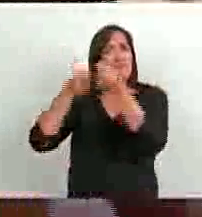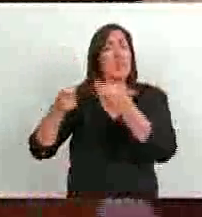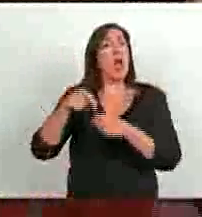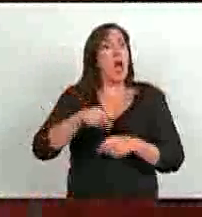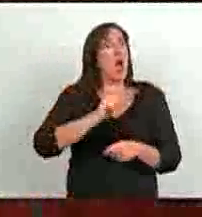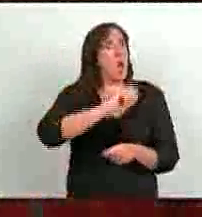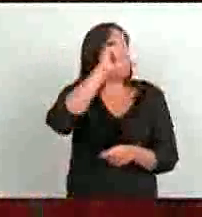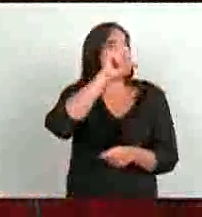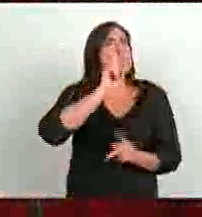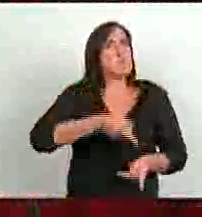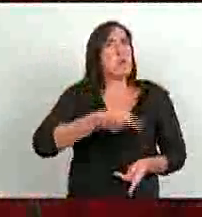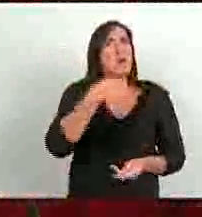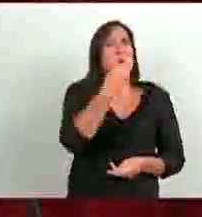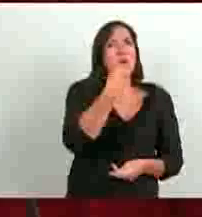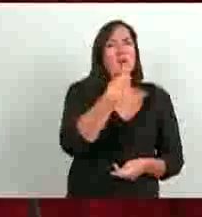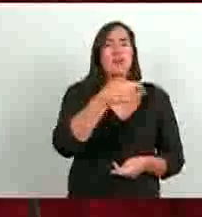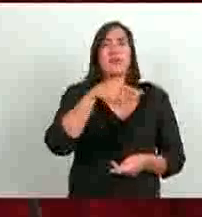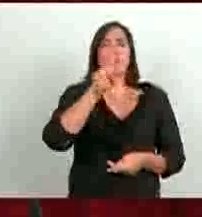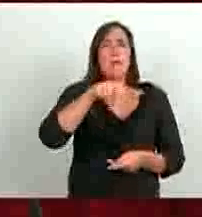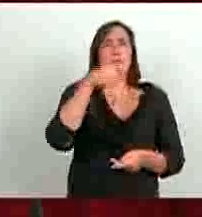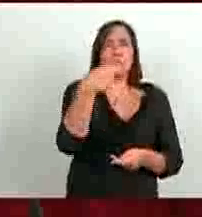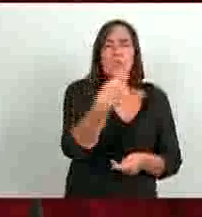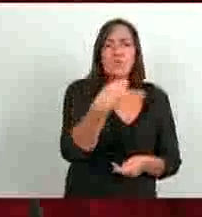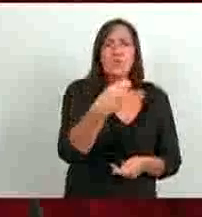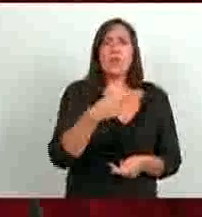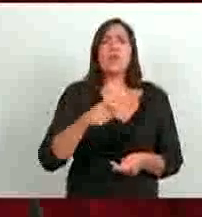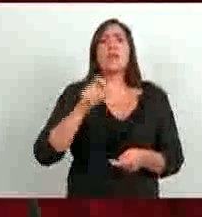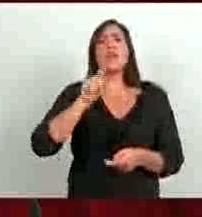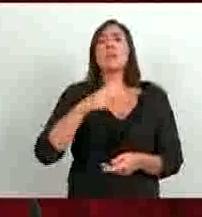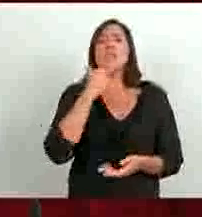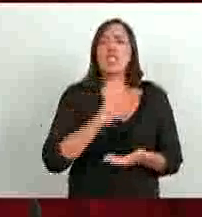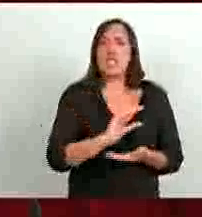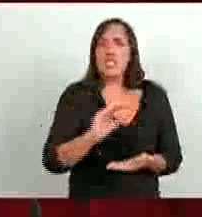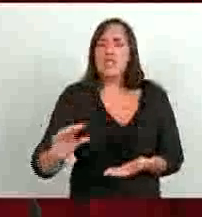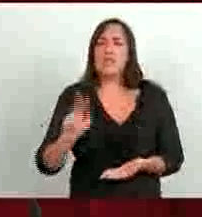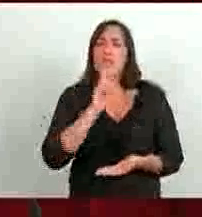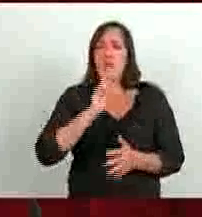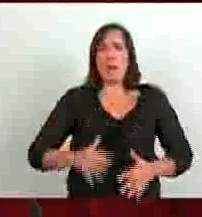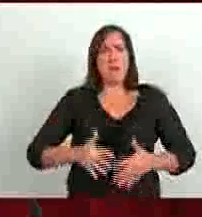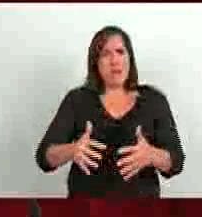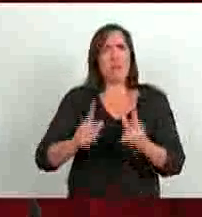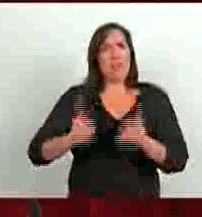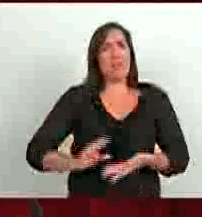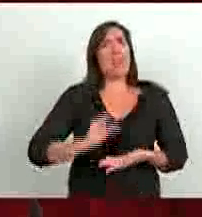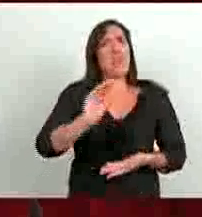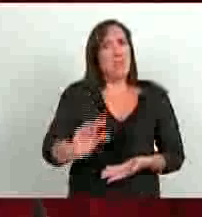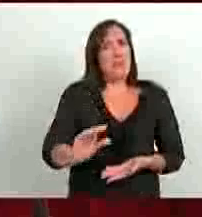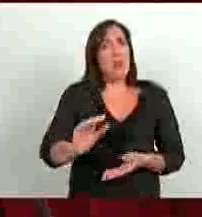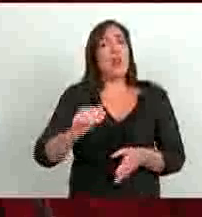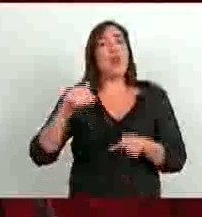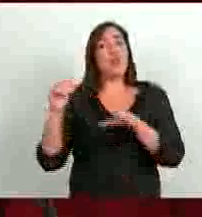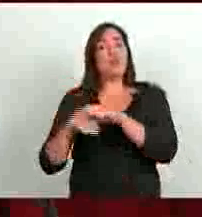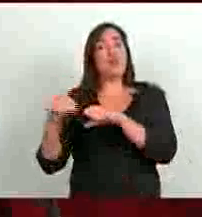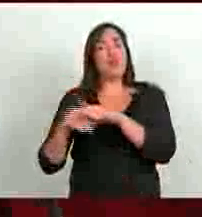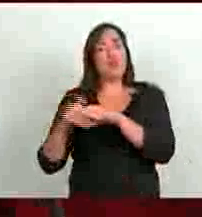jubilaciones, de pensiones, de asignación universal por hijo, de asignación universal para embarazadas, el Fondo